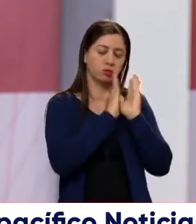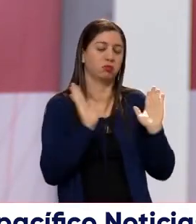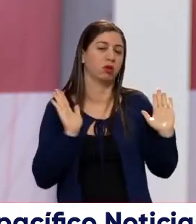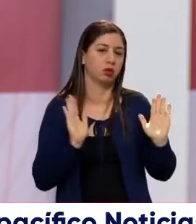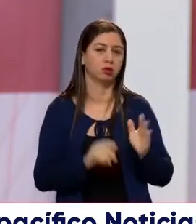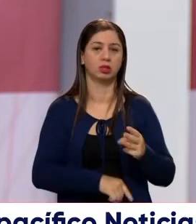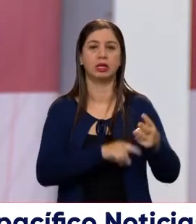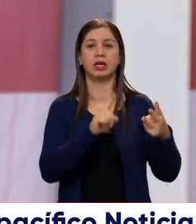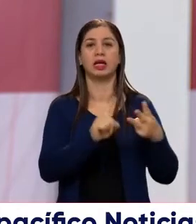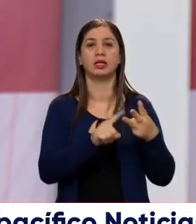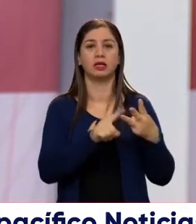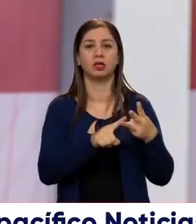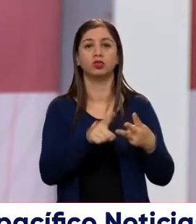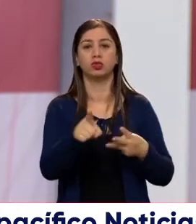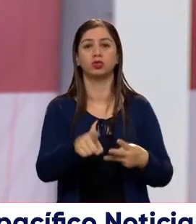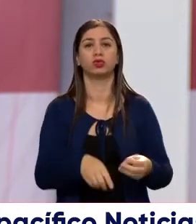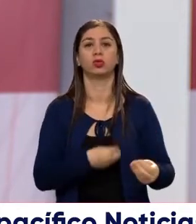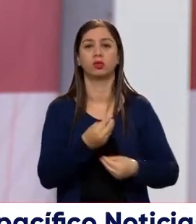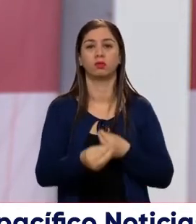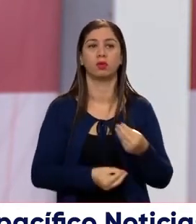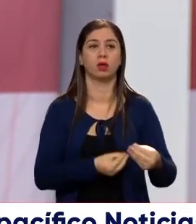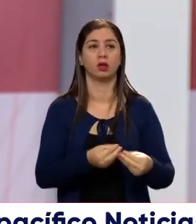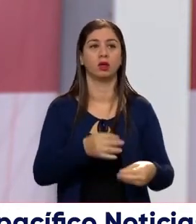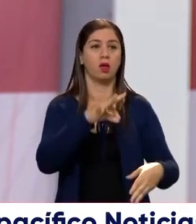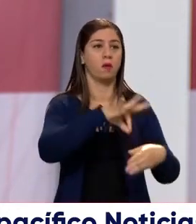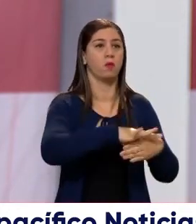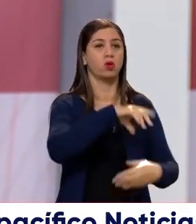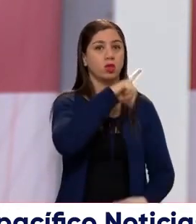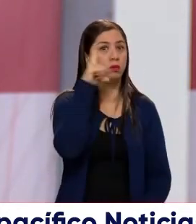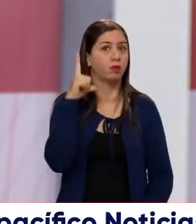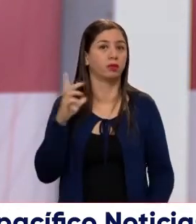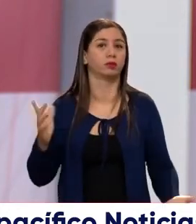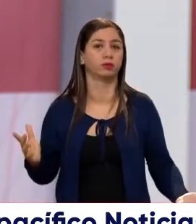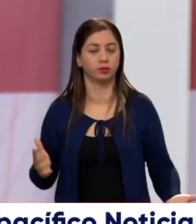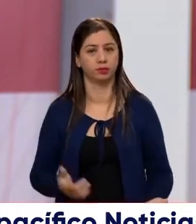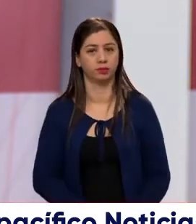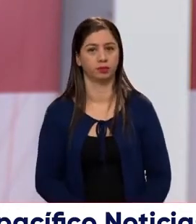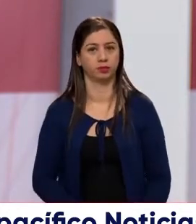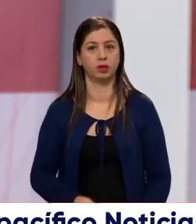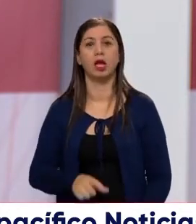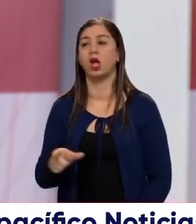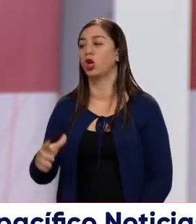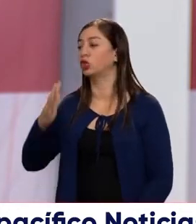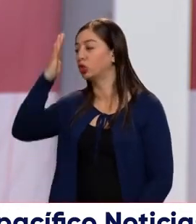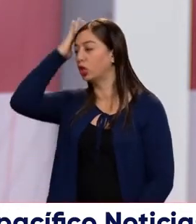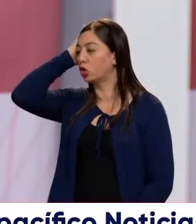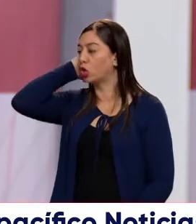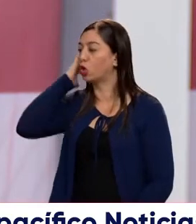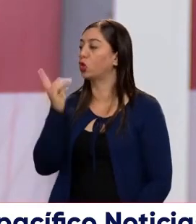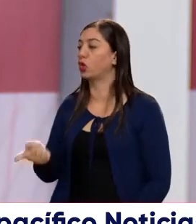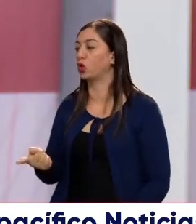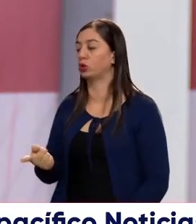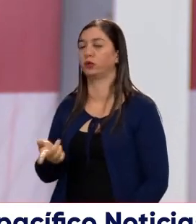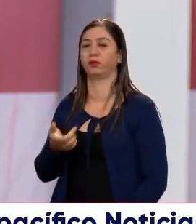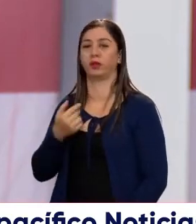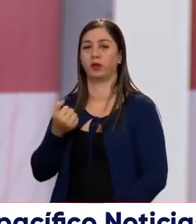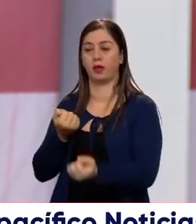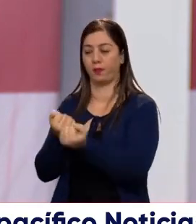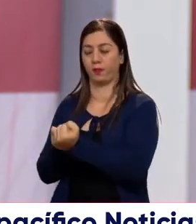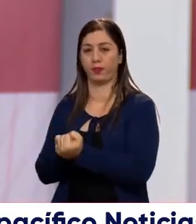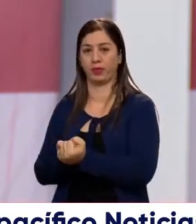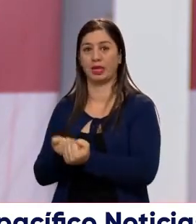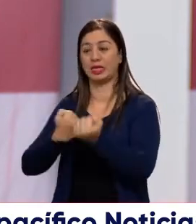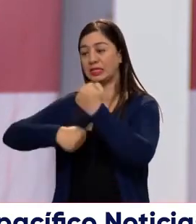así, y la tercera es si usted va y vota en blanco. Y ahora le digo a los que son de Rodolfo, los que son del ingeniero, el